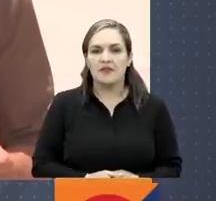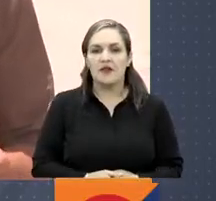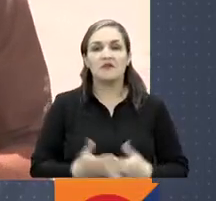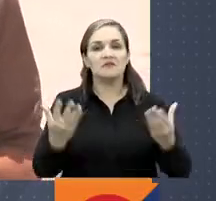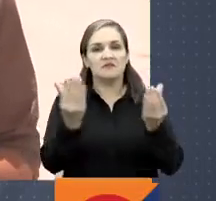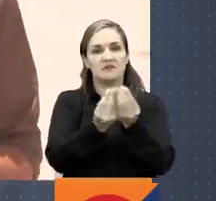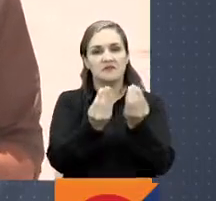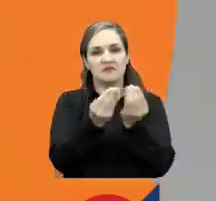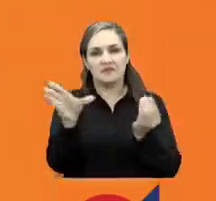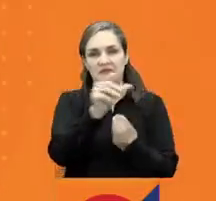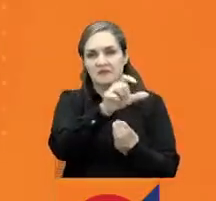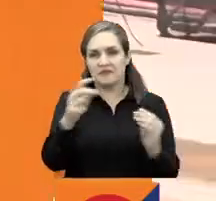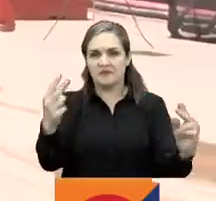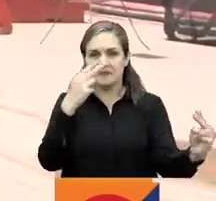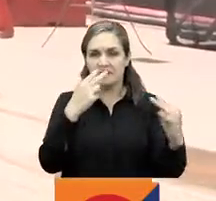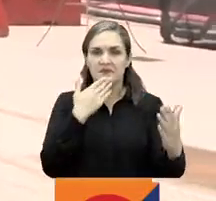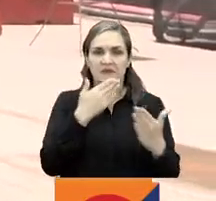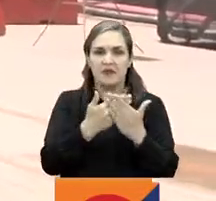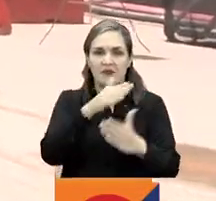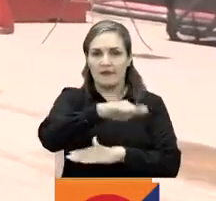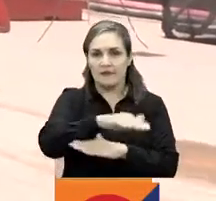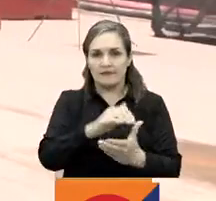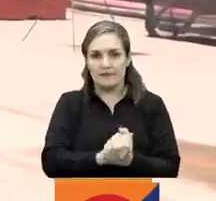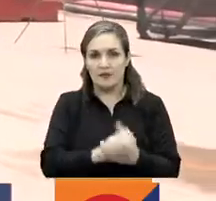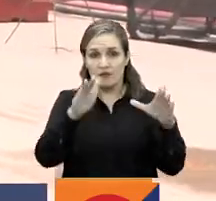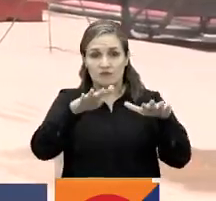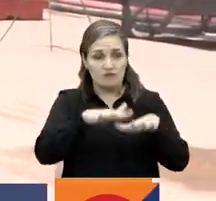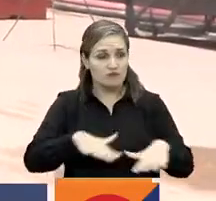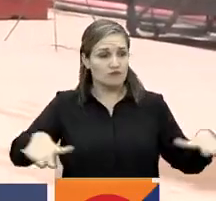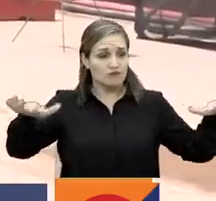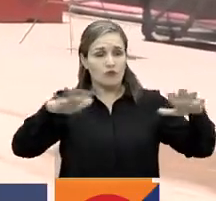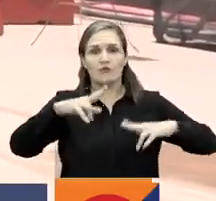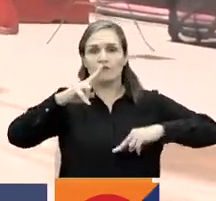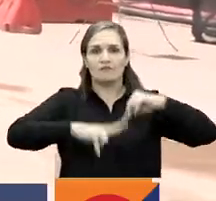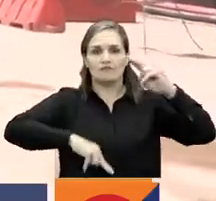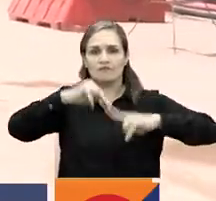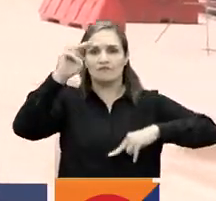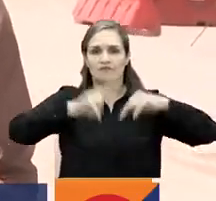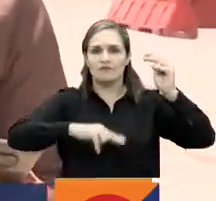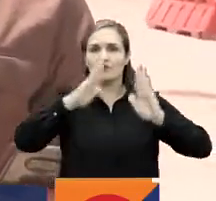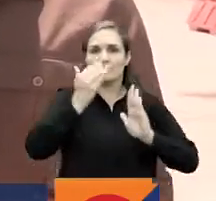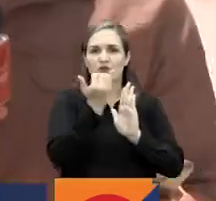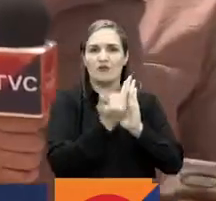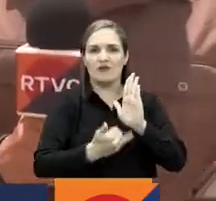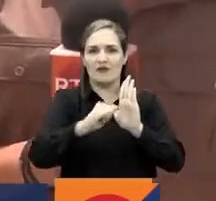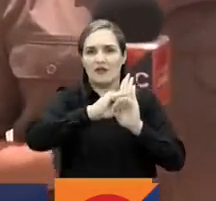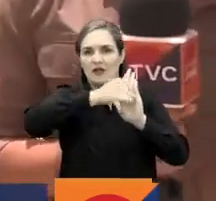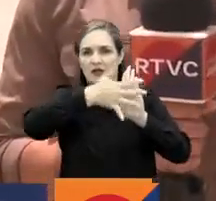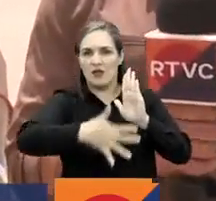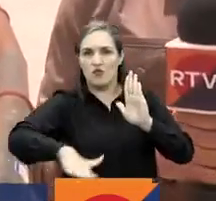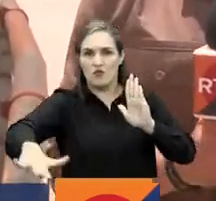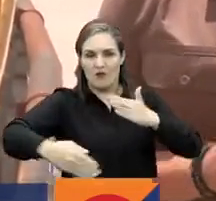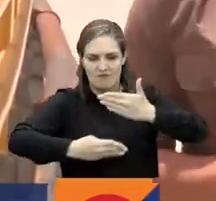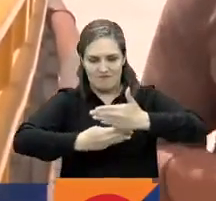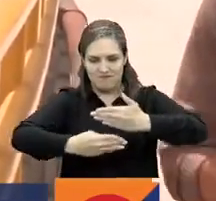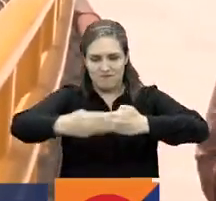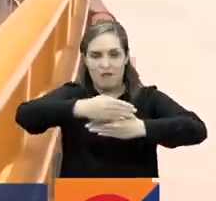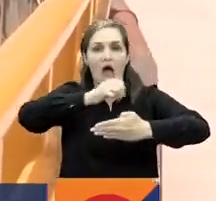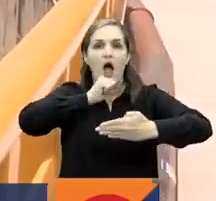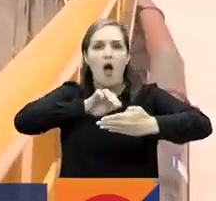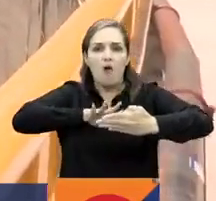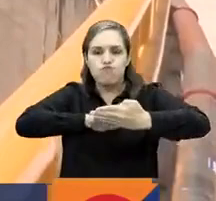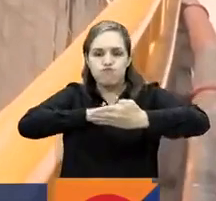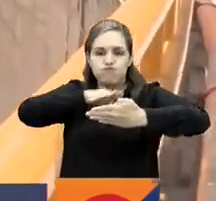Compañeros televidentes, buenas tardes. Yo los saludo desde aquí, desde el megaproyecto Hidroituango, en donde en breve comenzarán las pruebas en seco